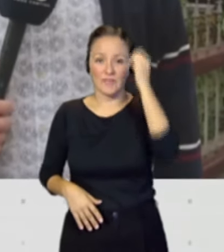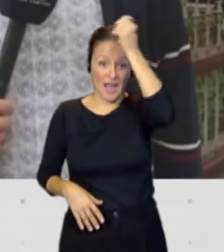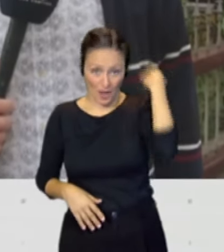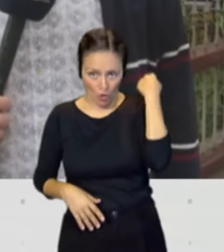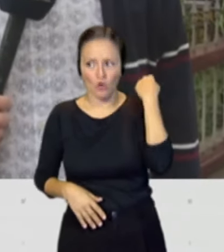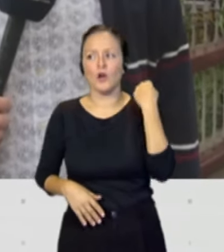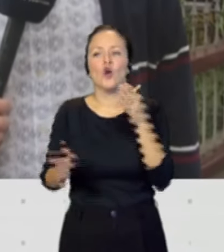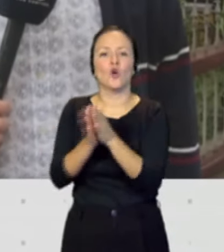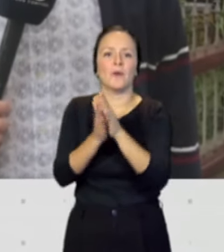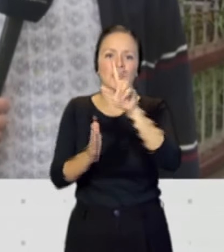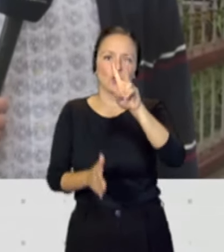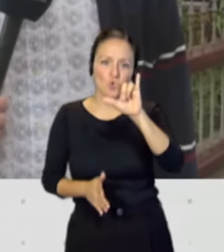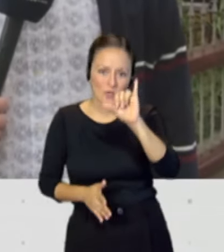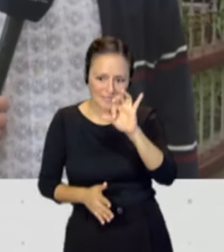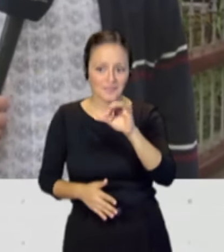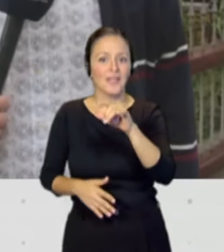norte de Gran Canaria. Luis, buenos días.